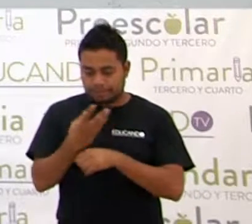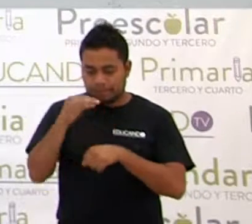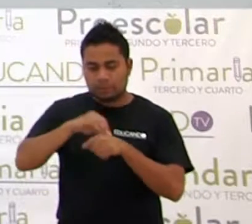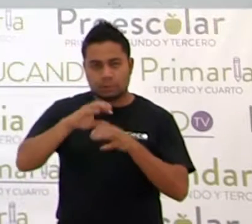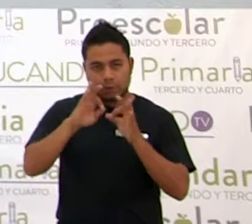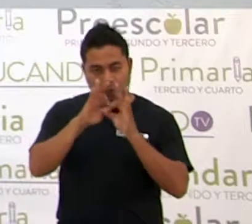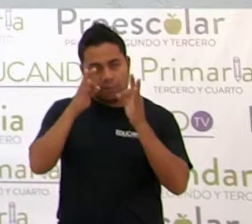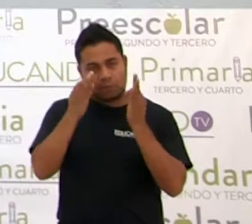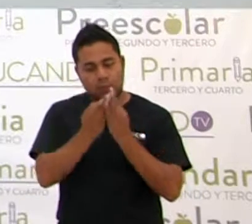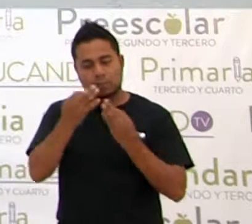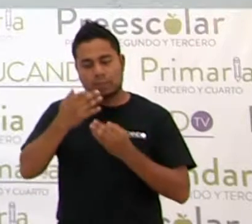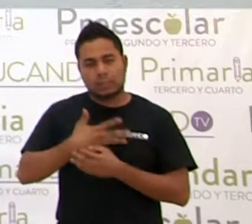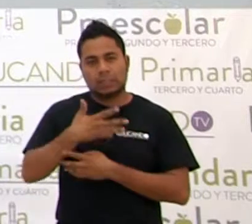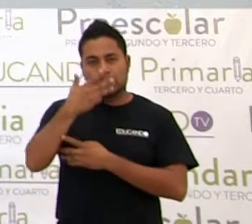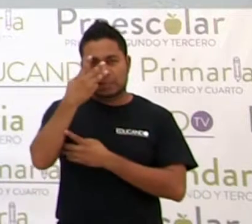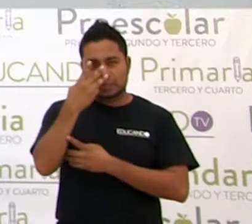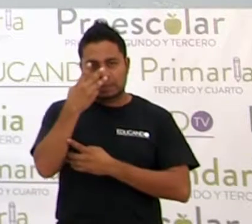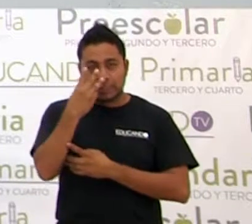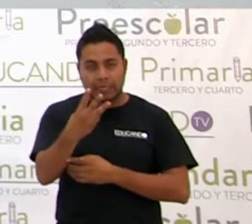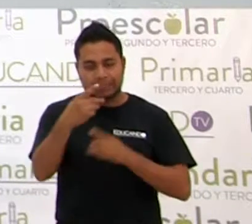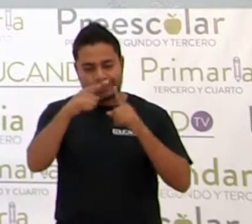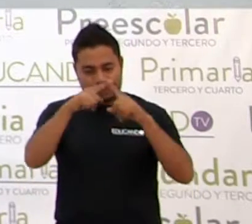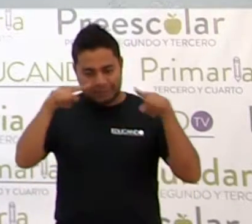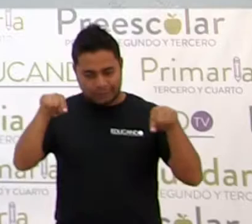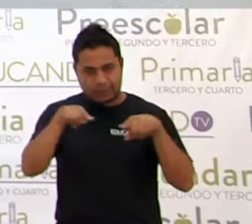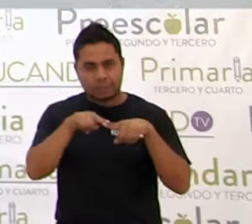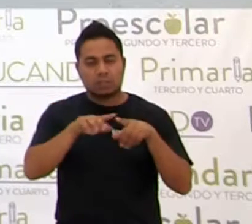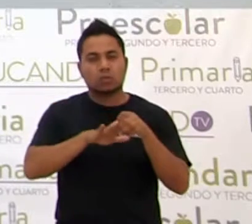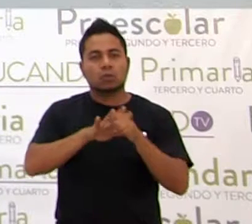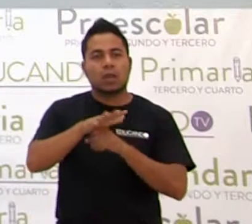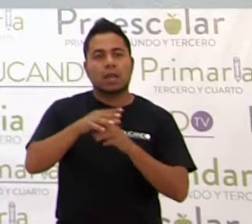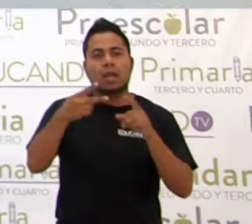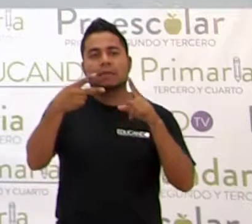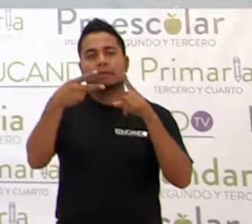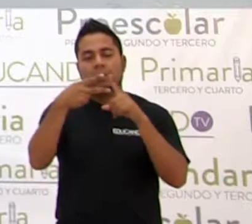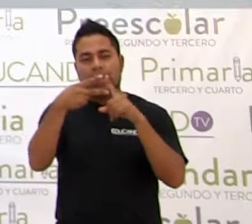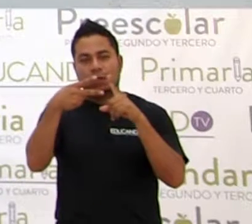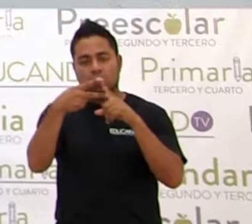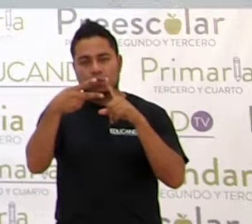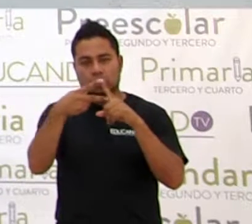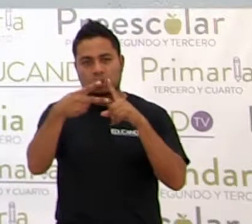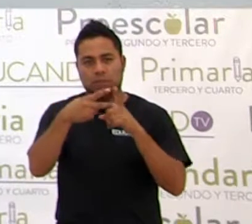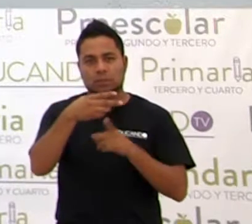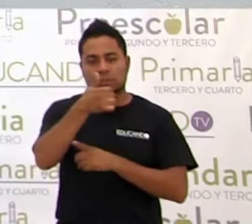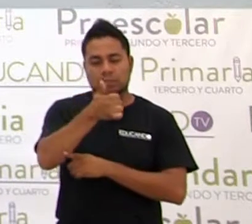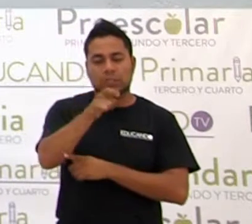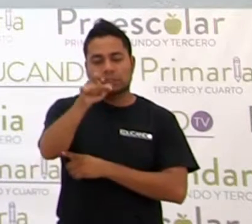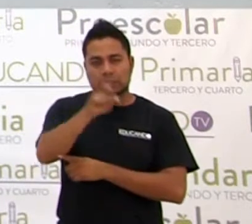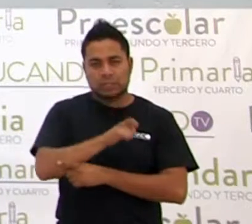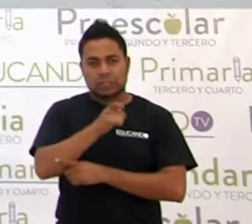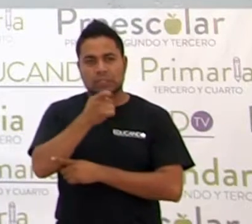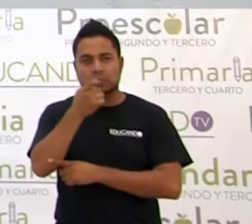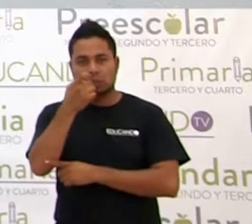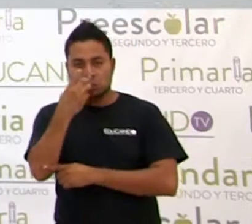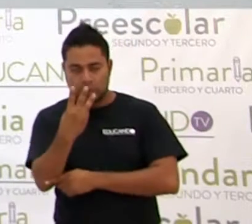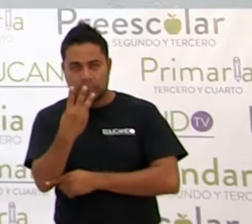figura que tiene tres lados, en este caso el triángulo. 6x cúbica